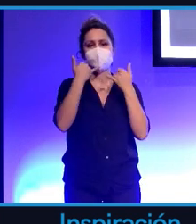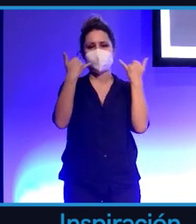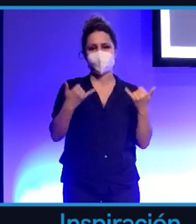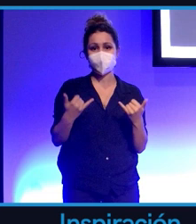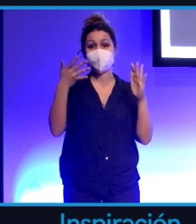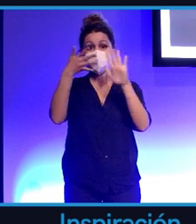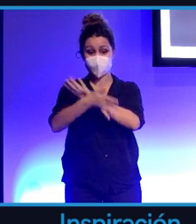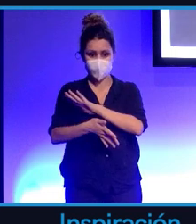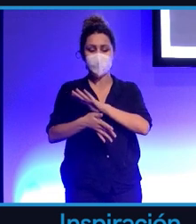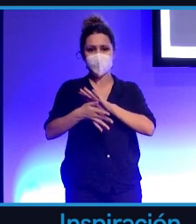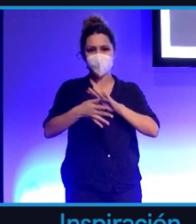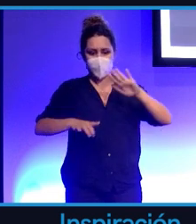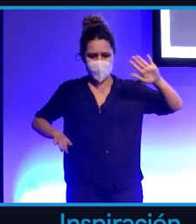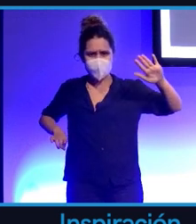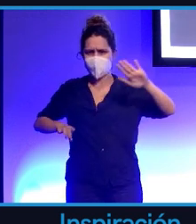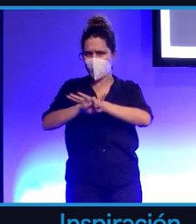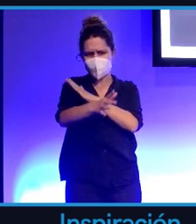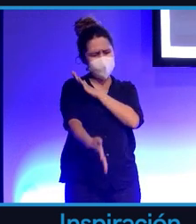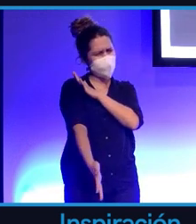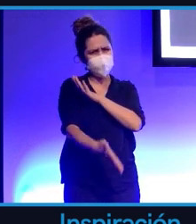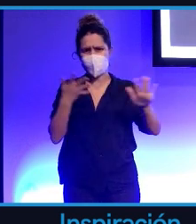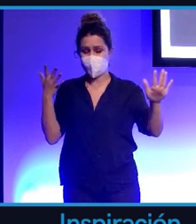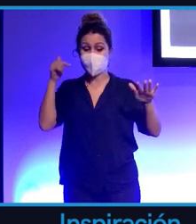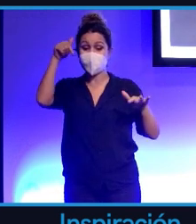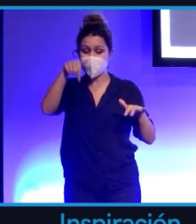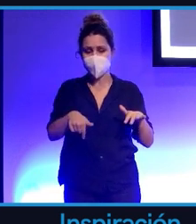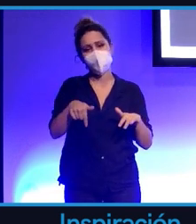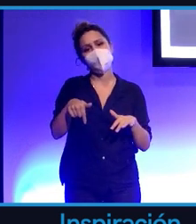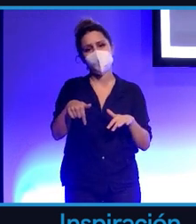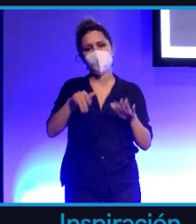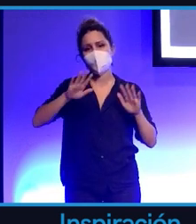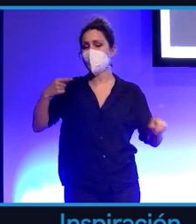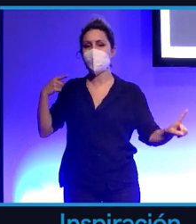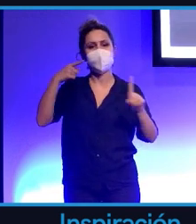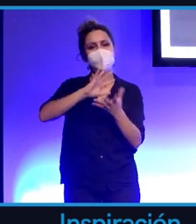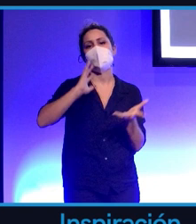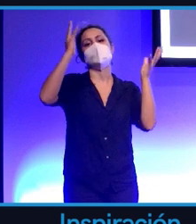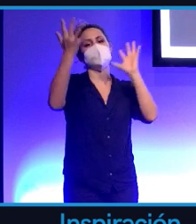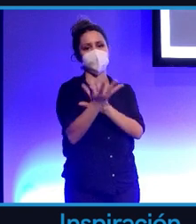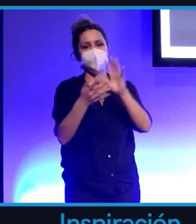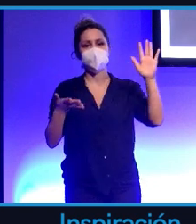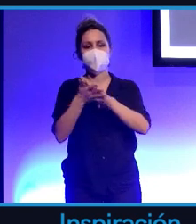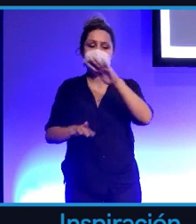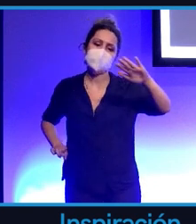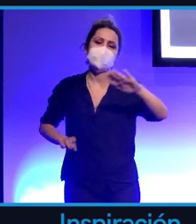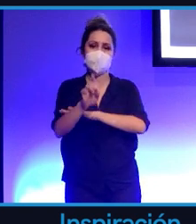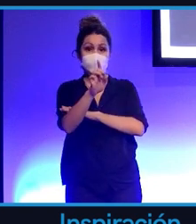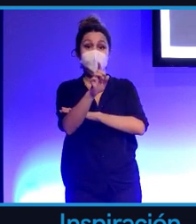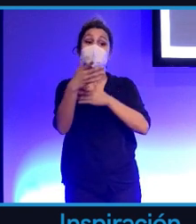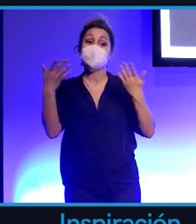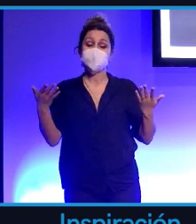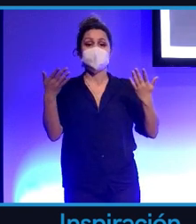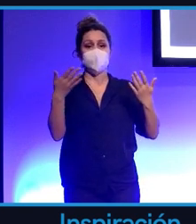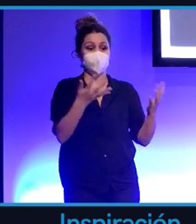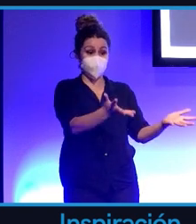dar saltos cada vez mayores. Podemos avanzar más rápidamente, que es de lo que se trata la evolución. Entonces, potencial muchísimo,